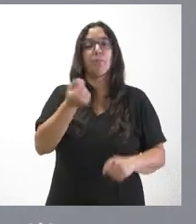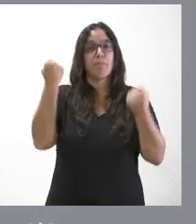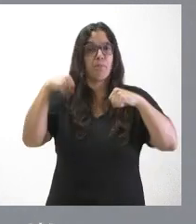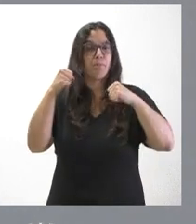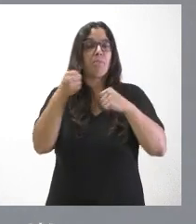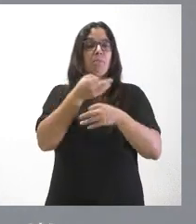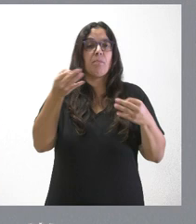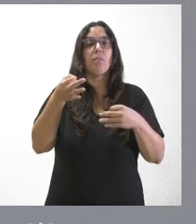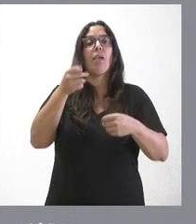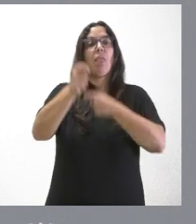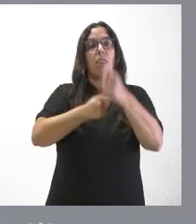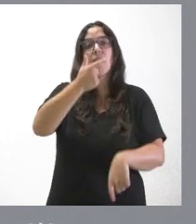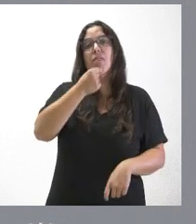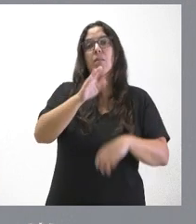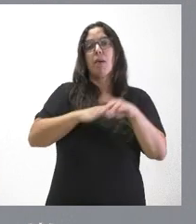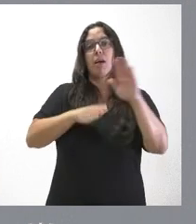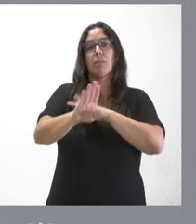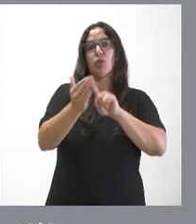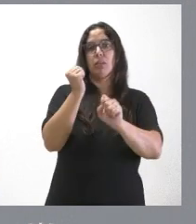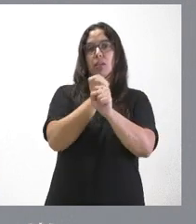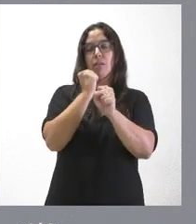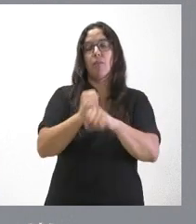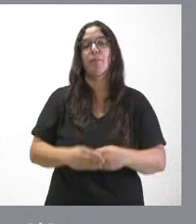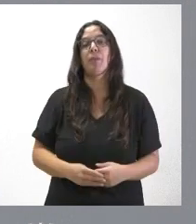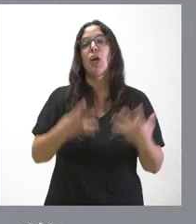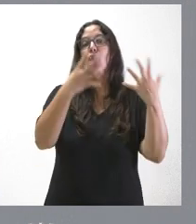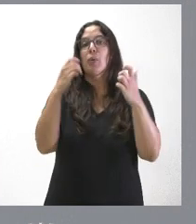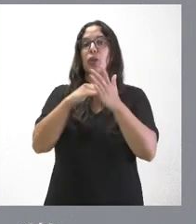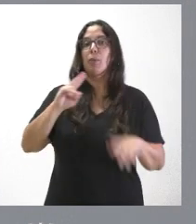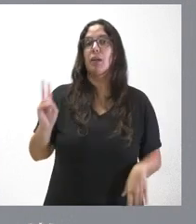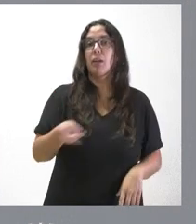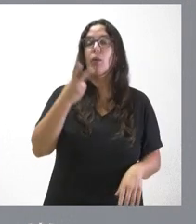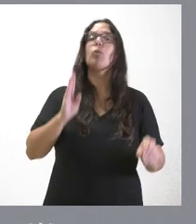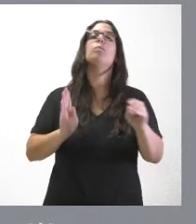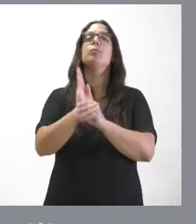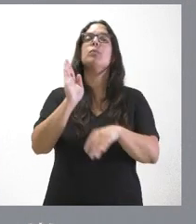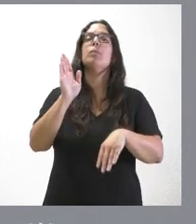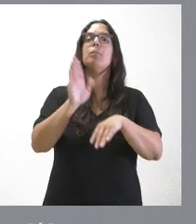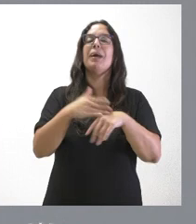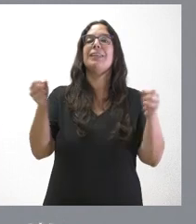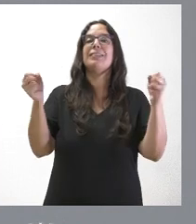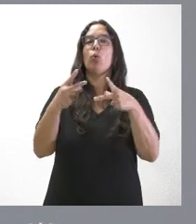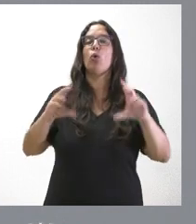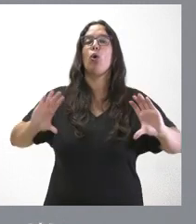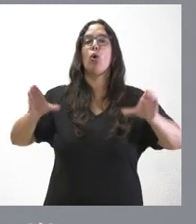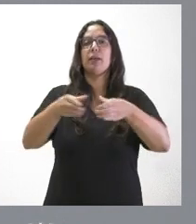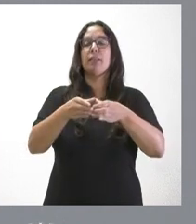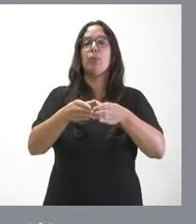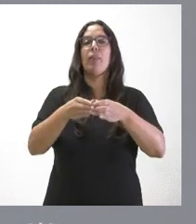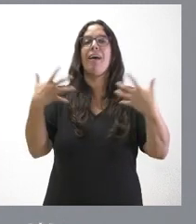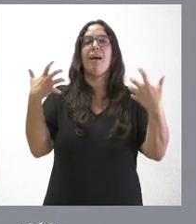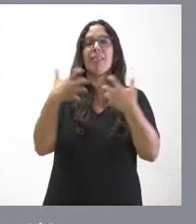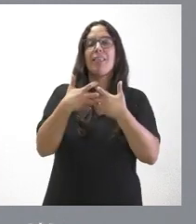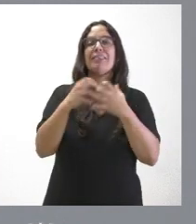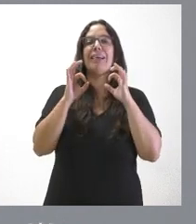favorecer el acceso al empleo. 900.000 euros es lo que se destina para el seguro colectivo de accidentes